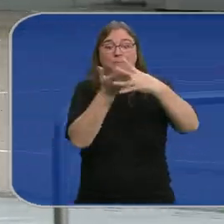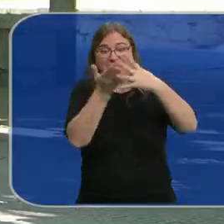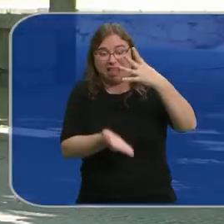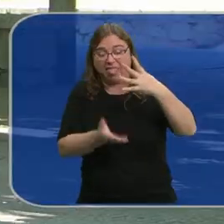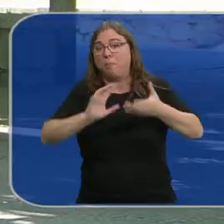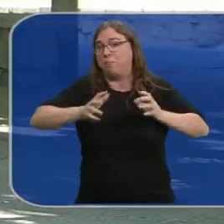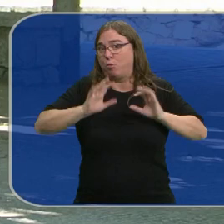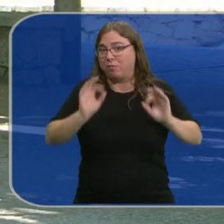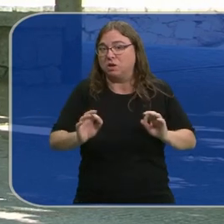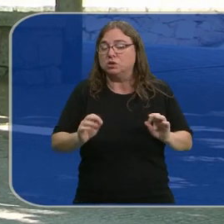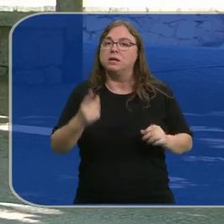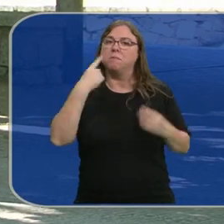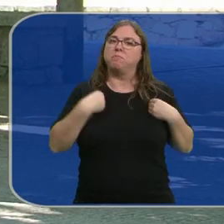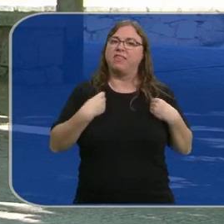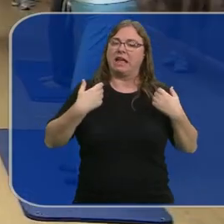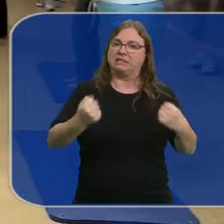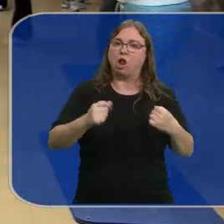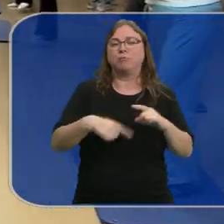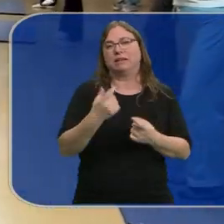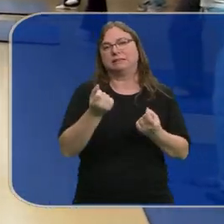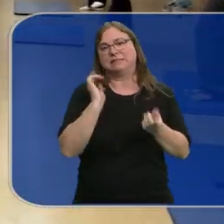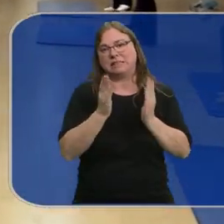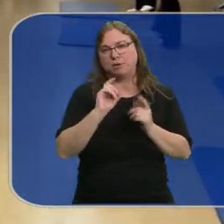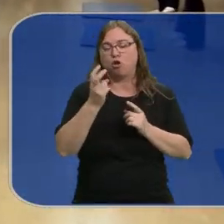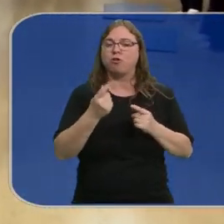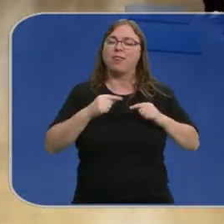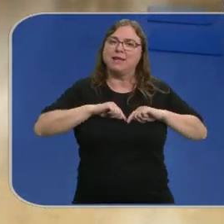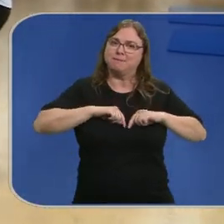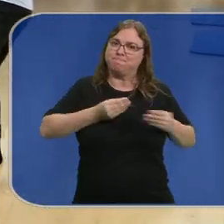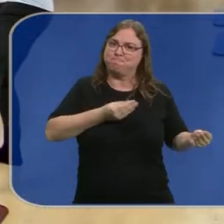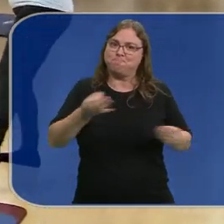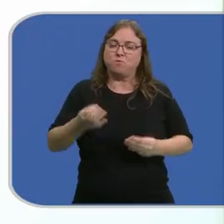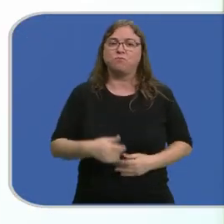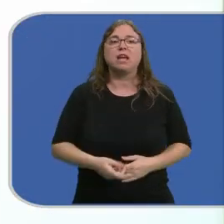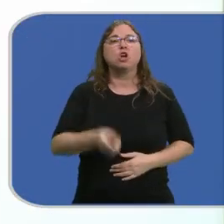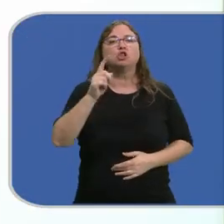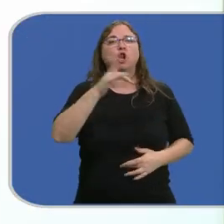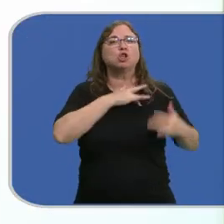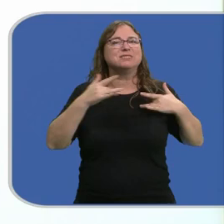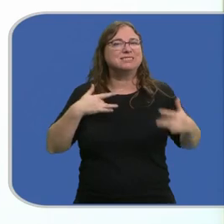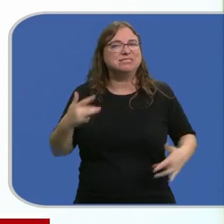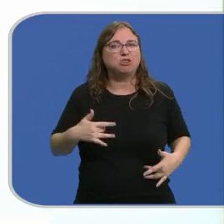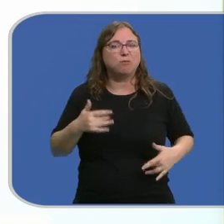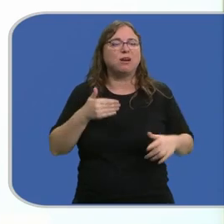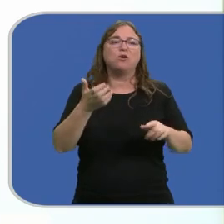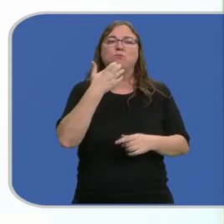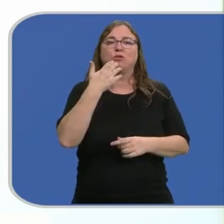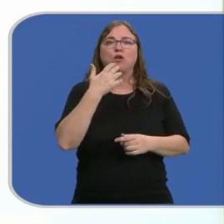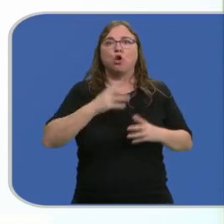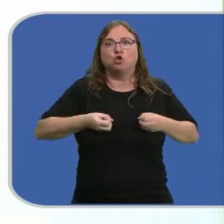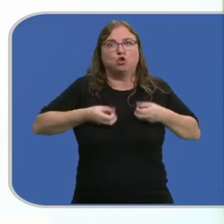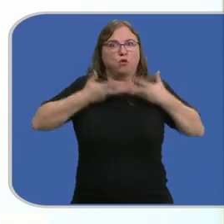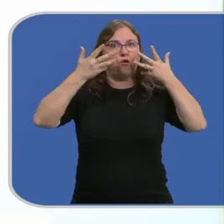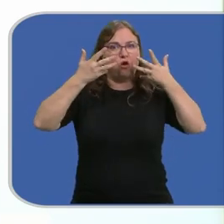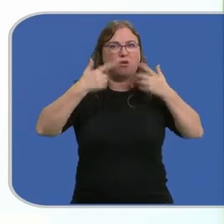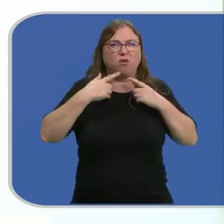menopausia. Hábitos saludables y otros tratamientos favorecen un buen climaterio. Ya no son solo los síntomas a corto plazo como pueden ser los